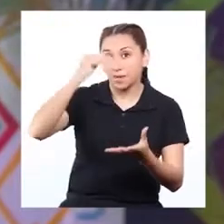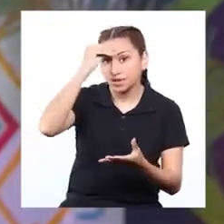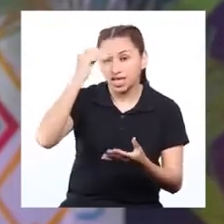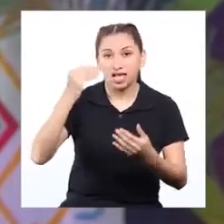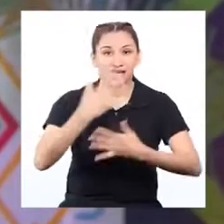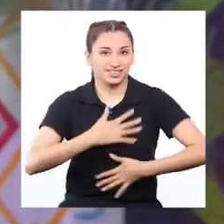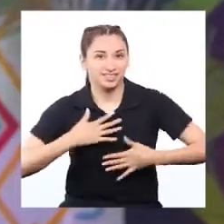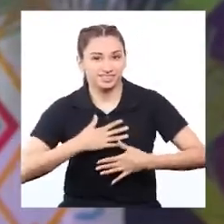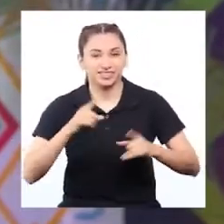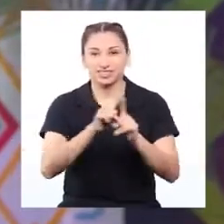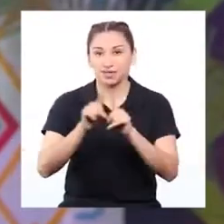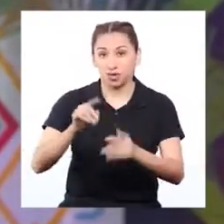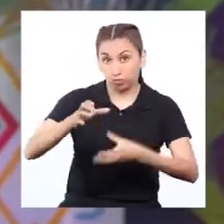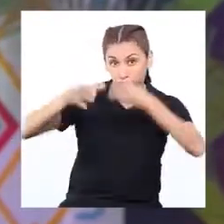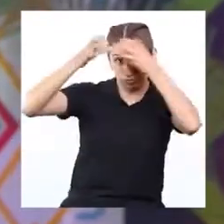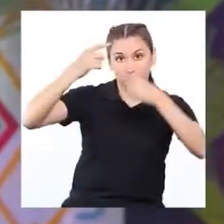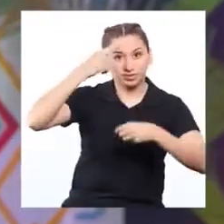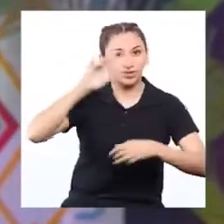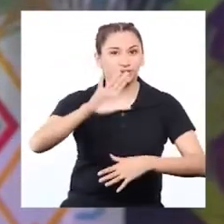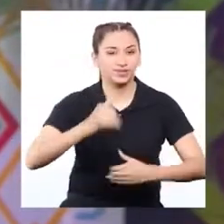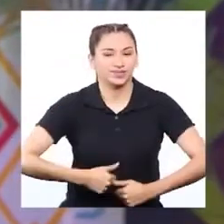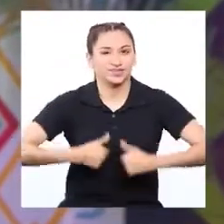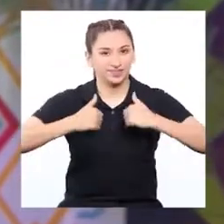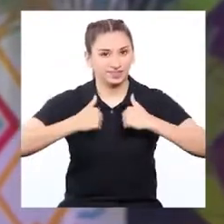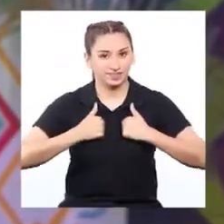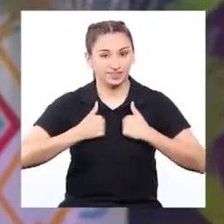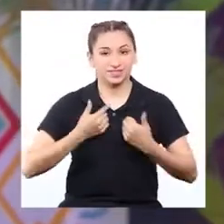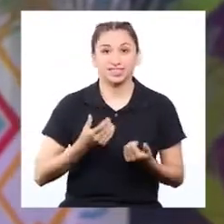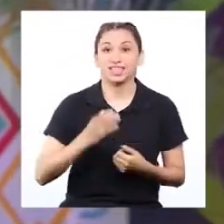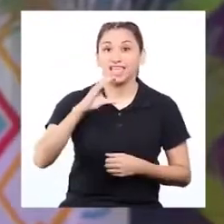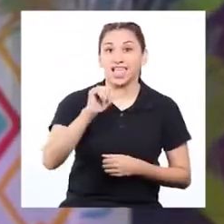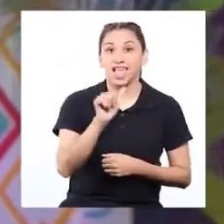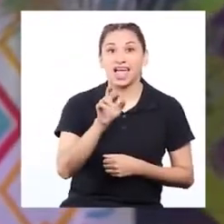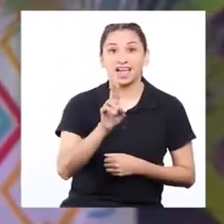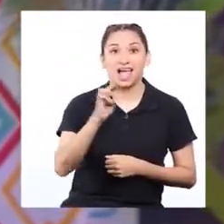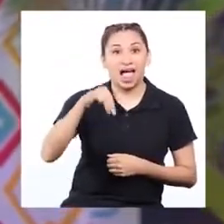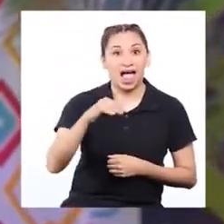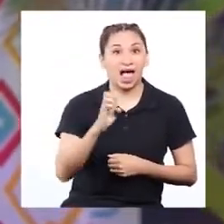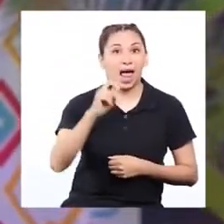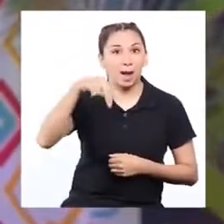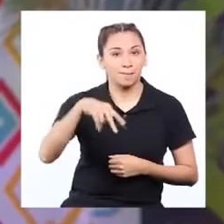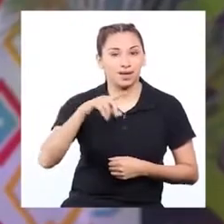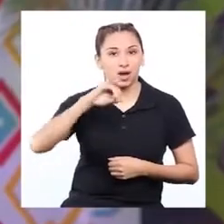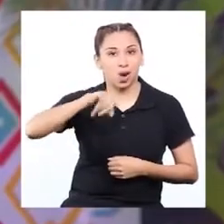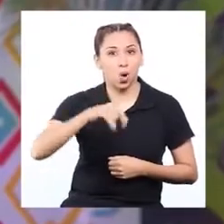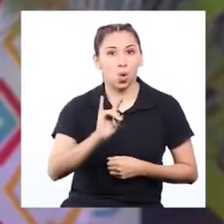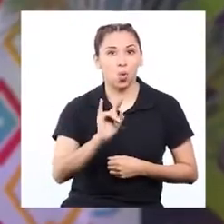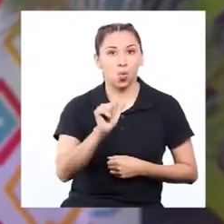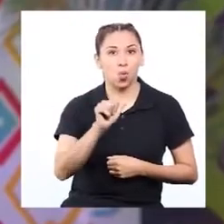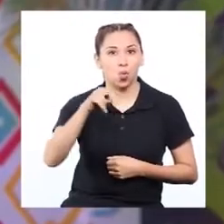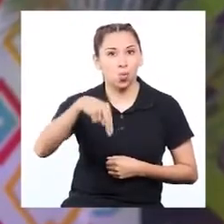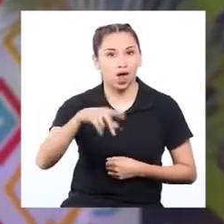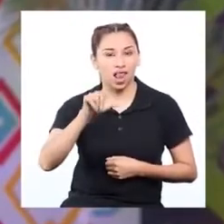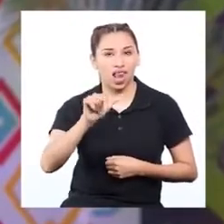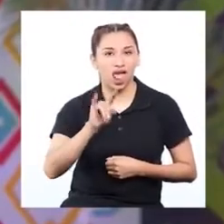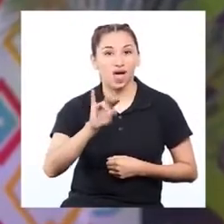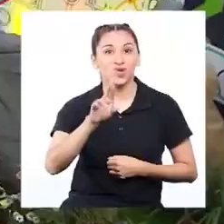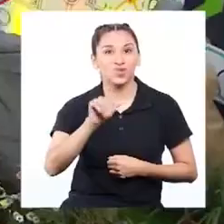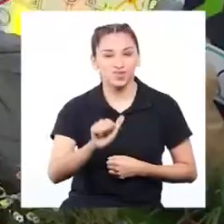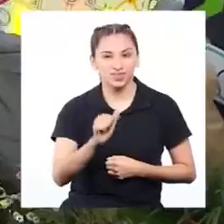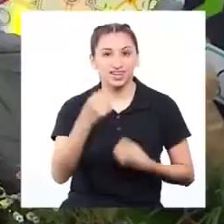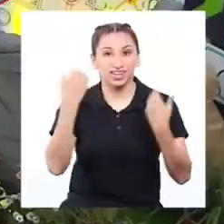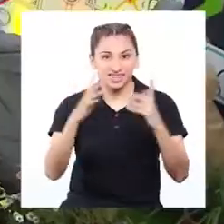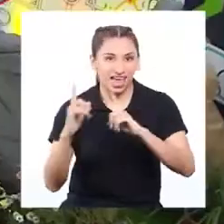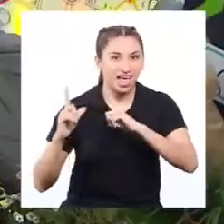diversión y conocimientos útiles para la vida. Carmen, Juan y Laura ya están listos para empezar el programa de hoy.